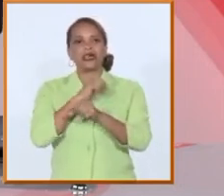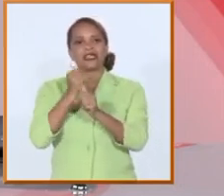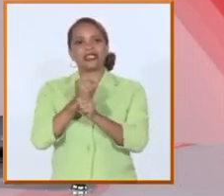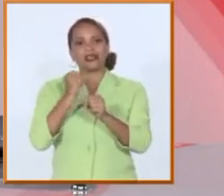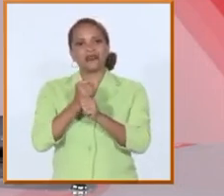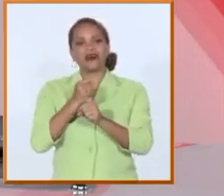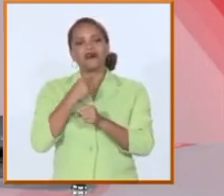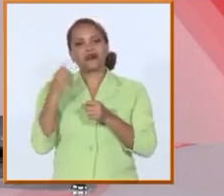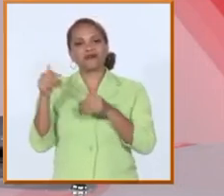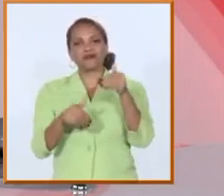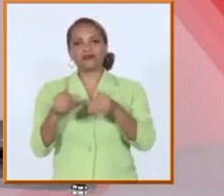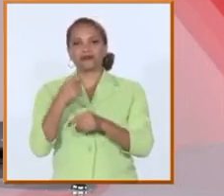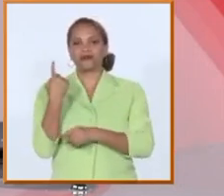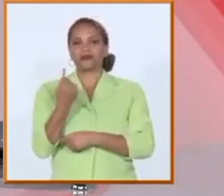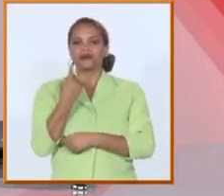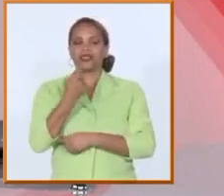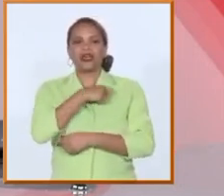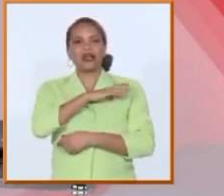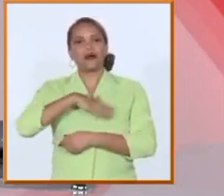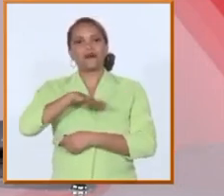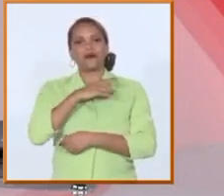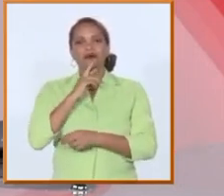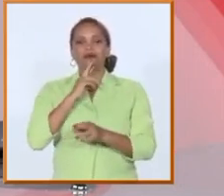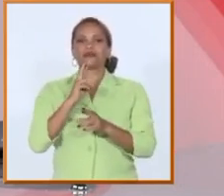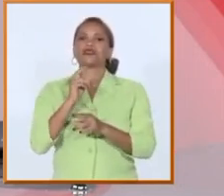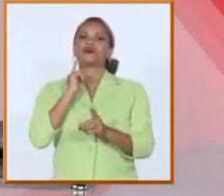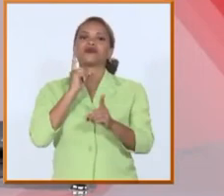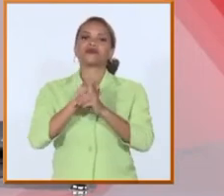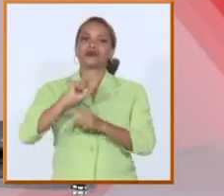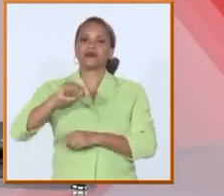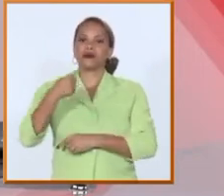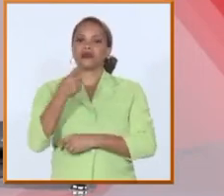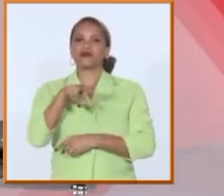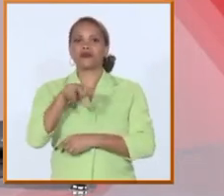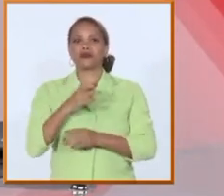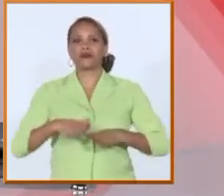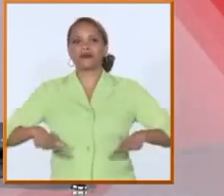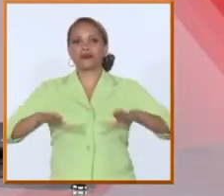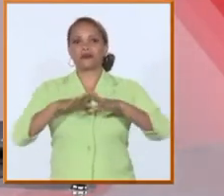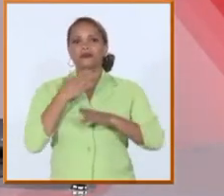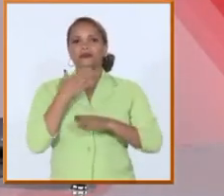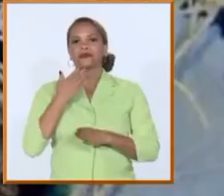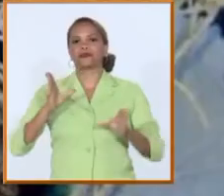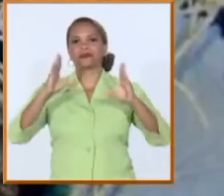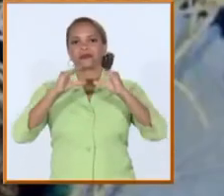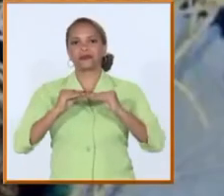nuestro pueblo y nos vemos entonces mañana en una nueva mesa redonda muy buenas noches